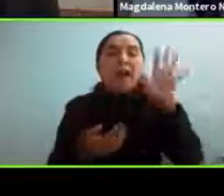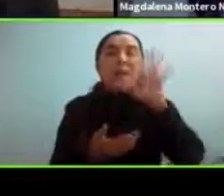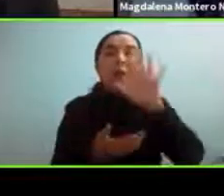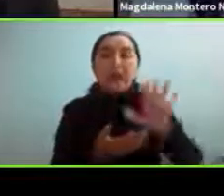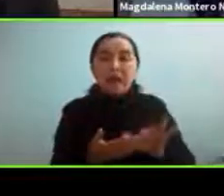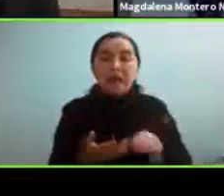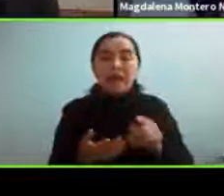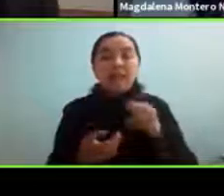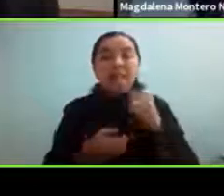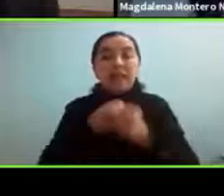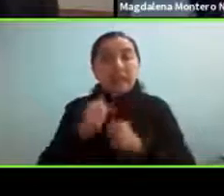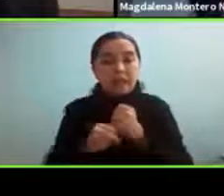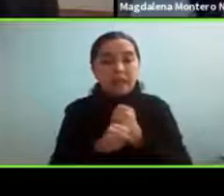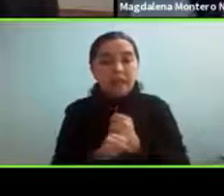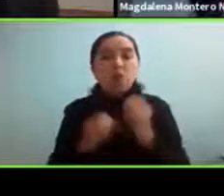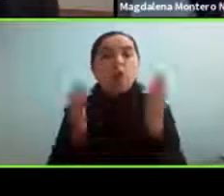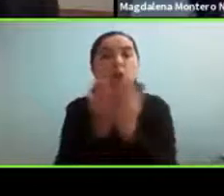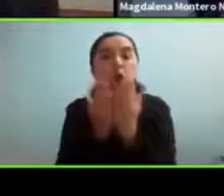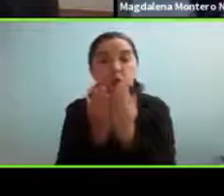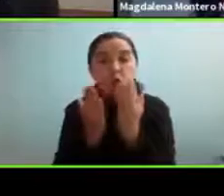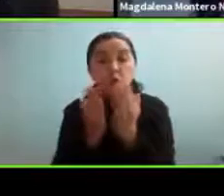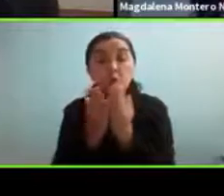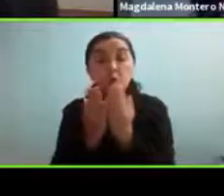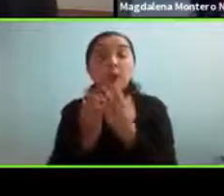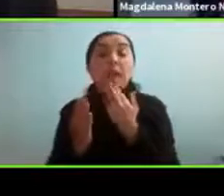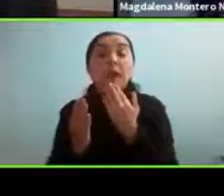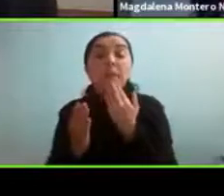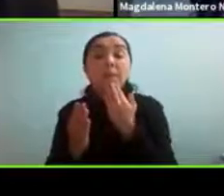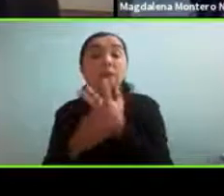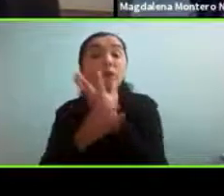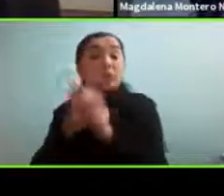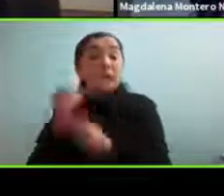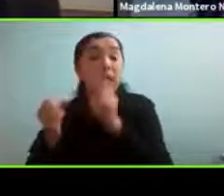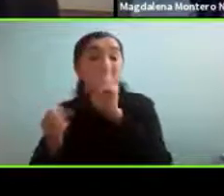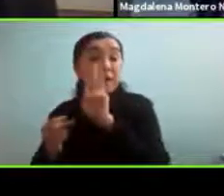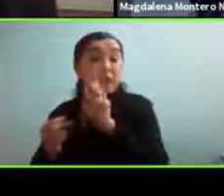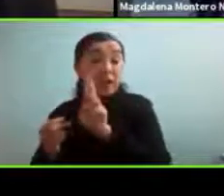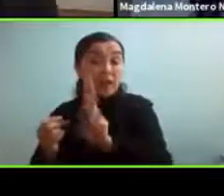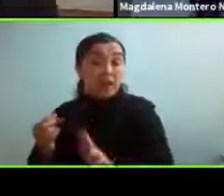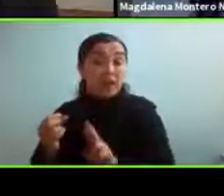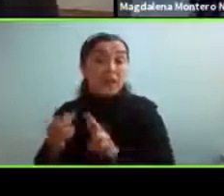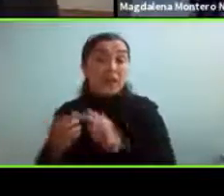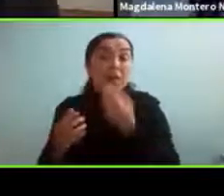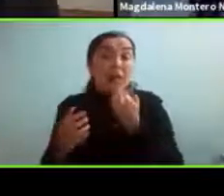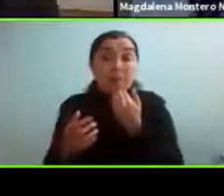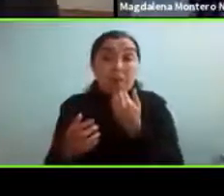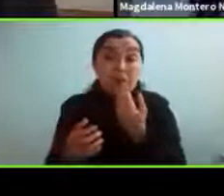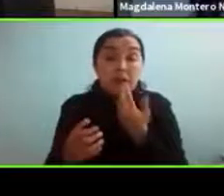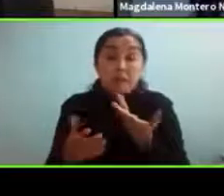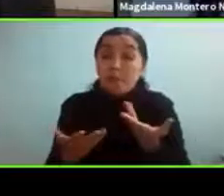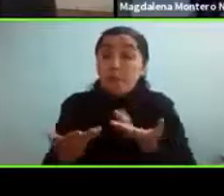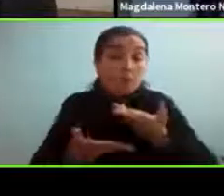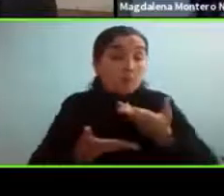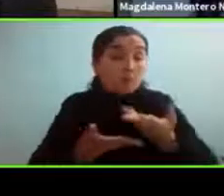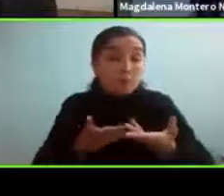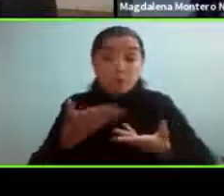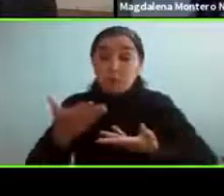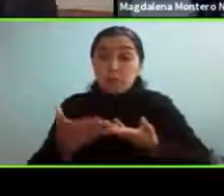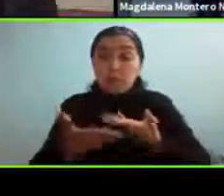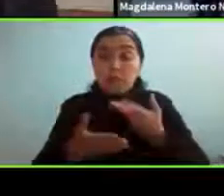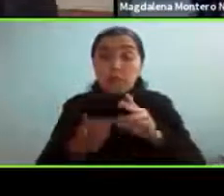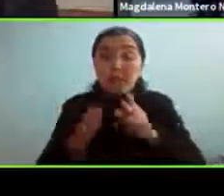año y también los procesos de menopausia también hay algunos estudios este año pero todavía bueno son digamos o sea si estamos